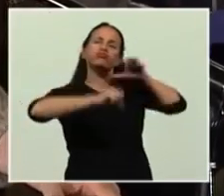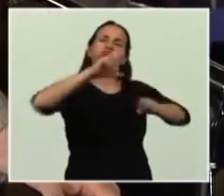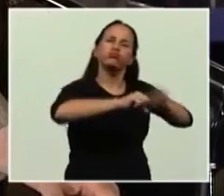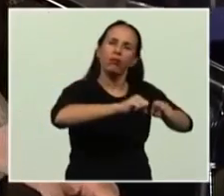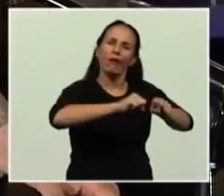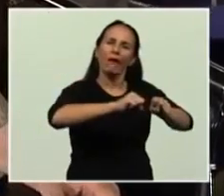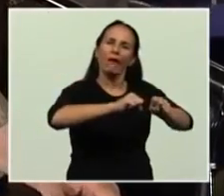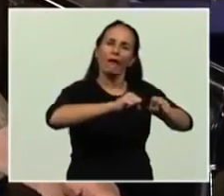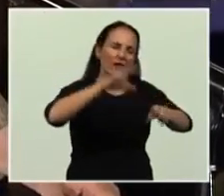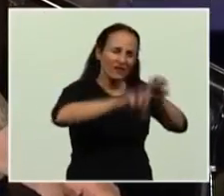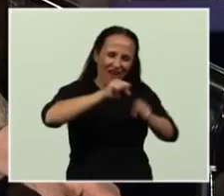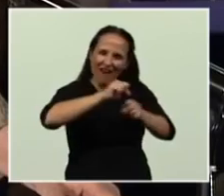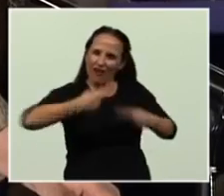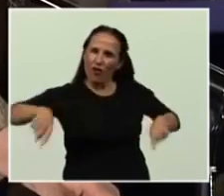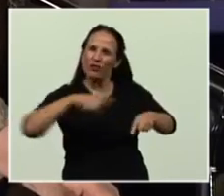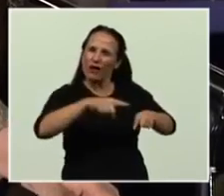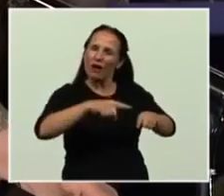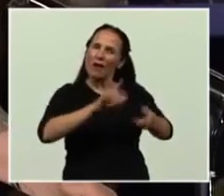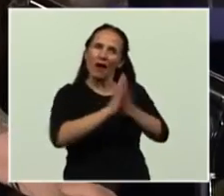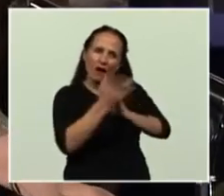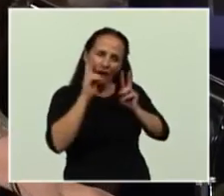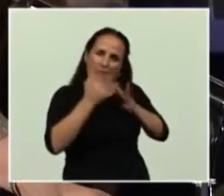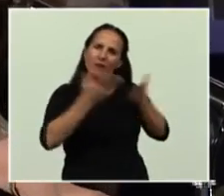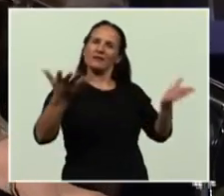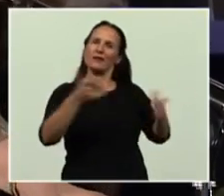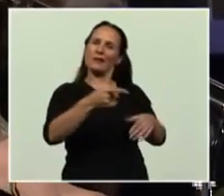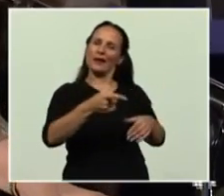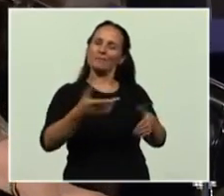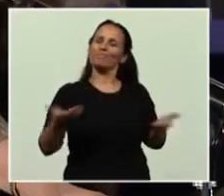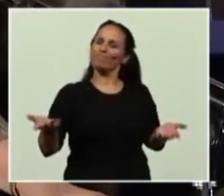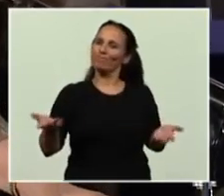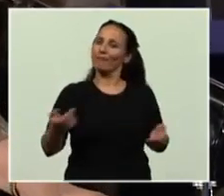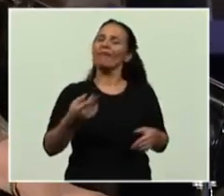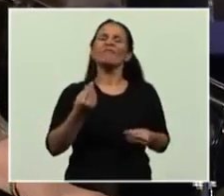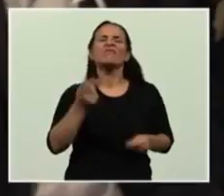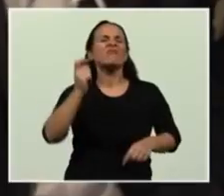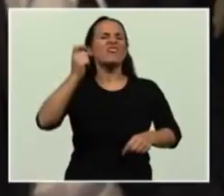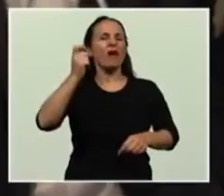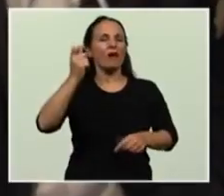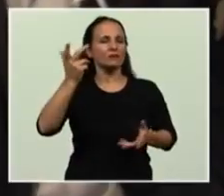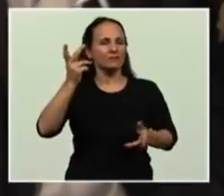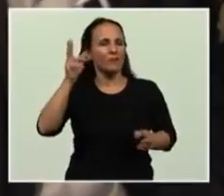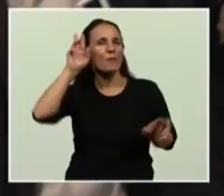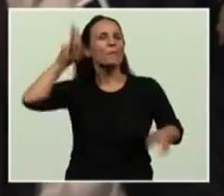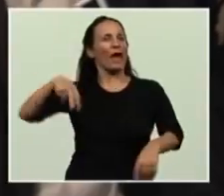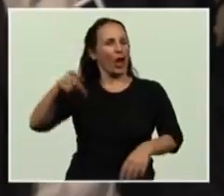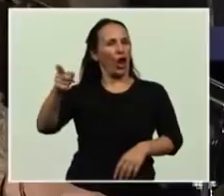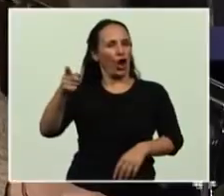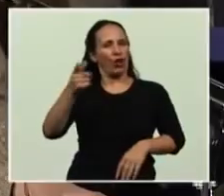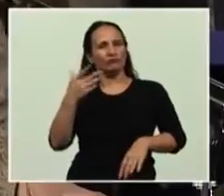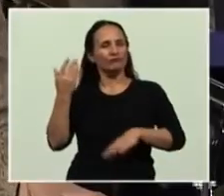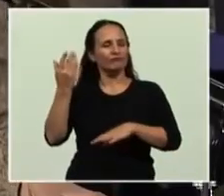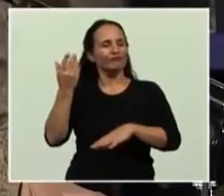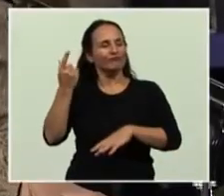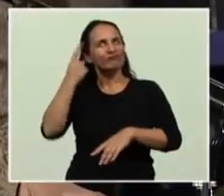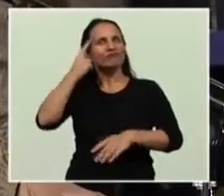que haya sido precisamente el general Perón quien instituyó 10 de